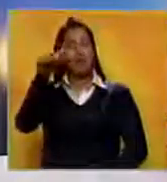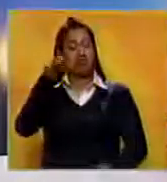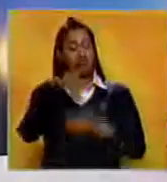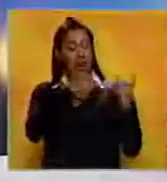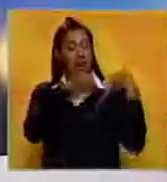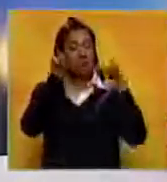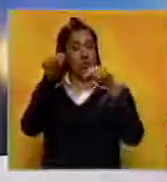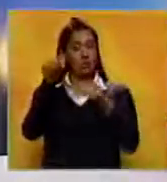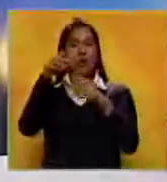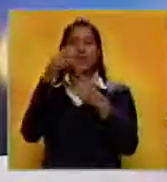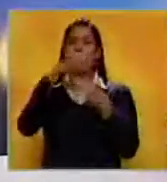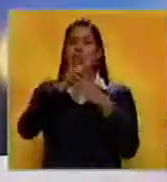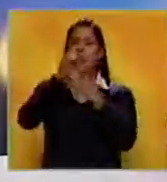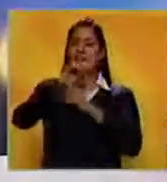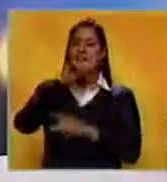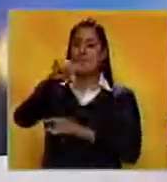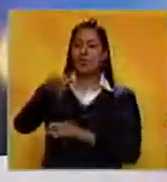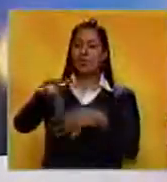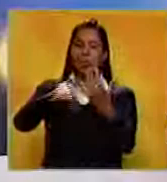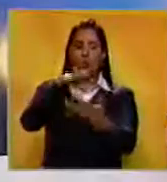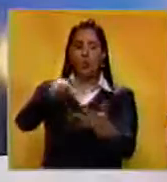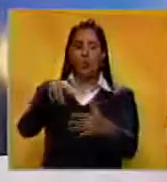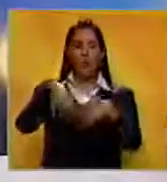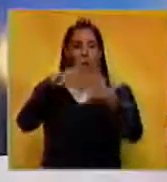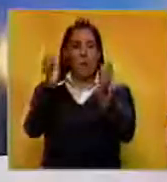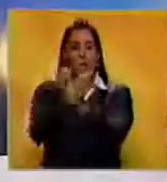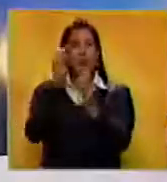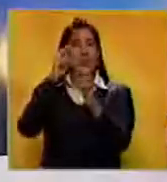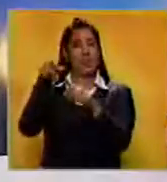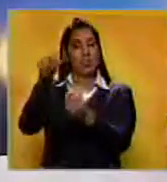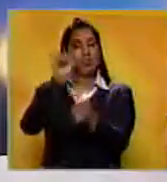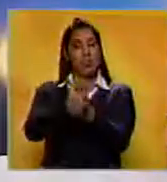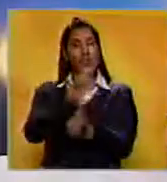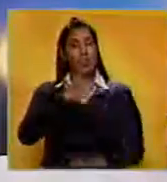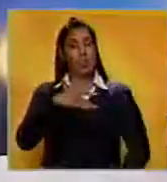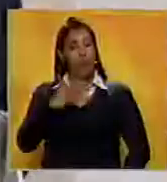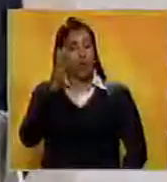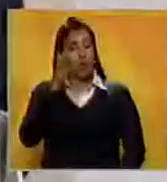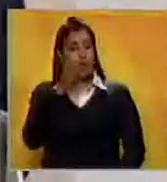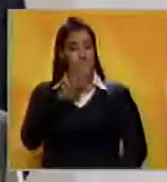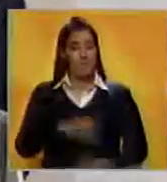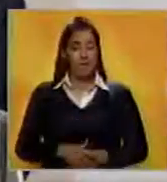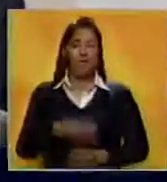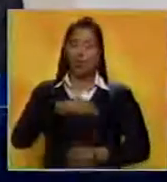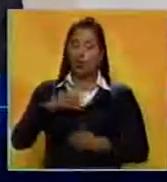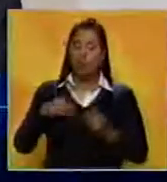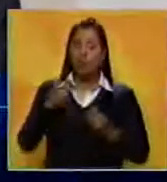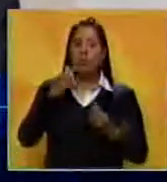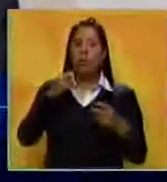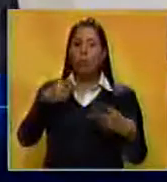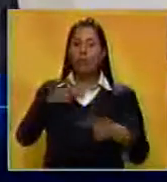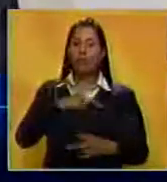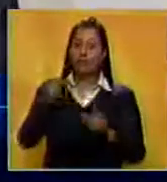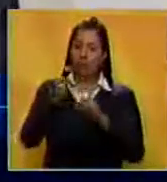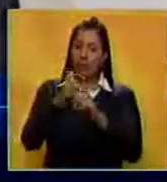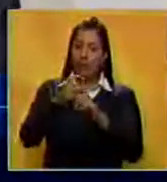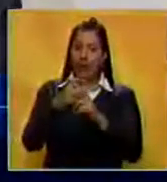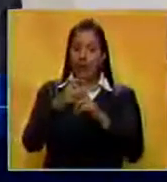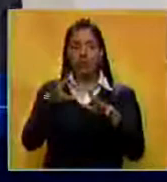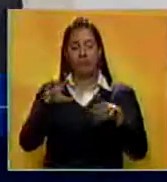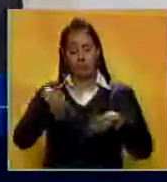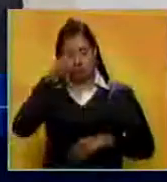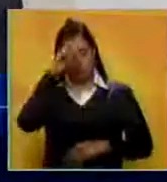Capriles, de liderizar una desestabilización y pidió investigar los hechos violentos. Hacemos llegar nuestras palabras de